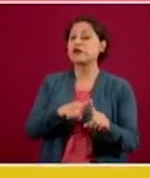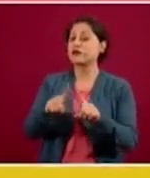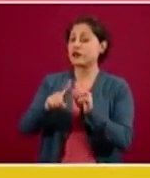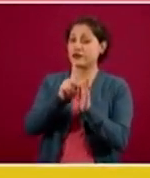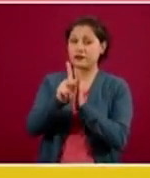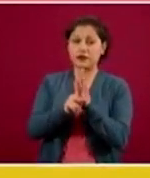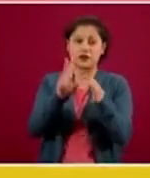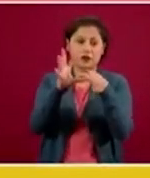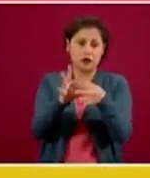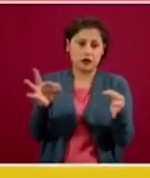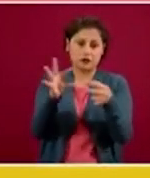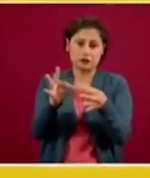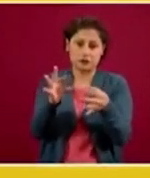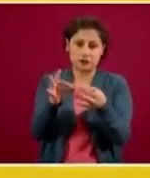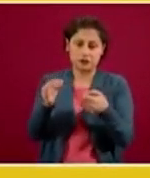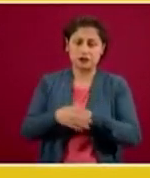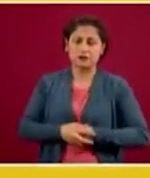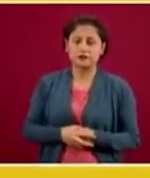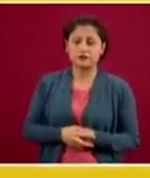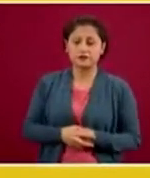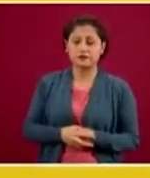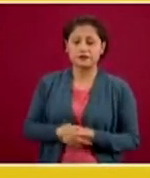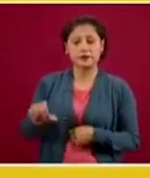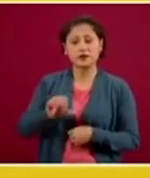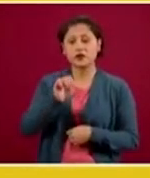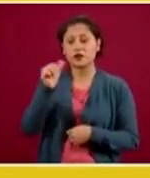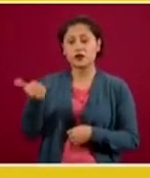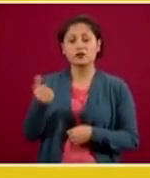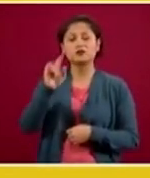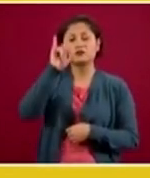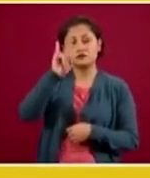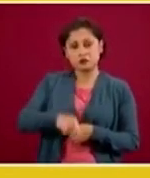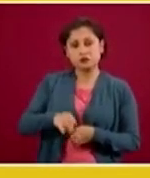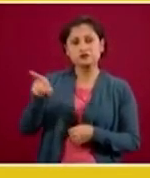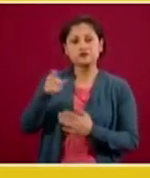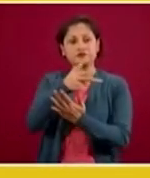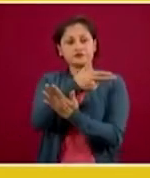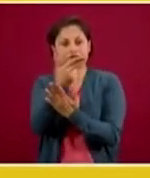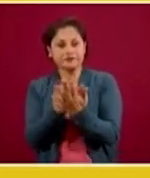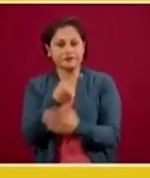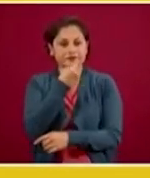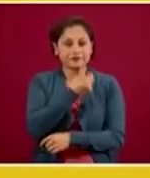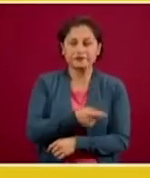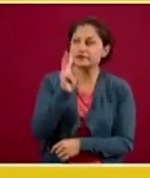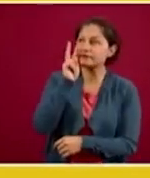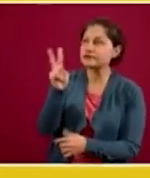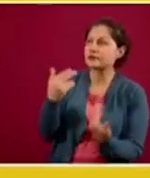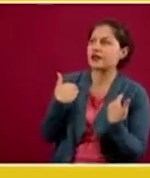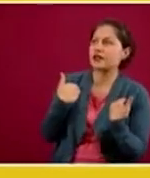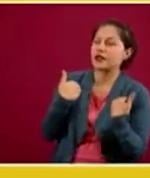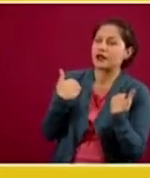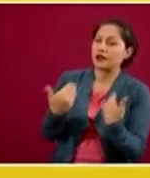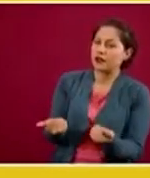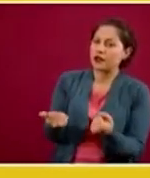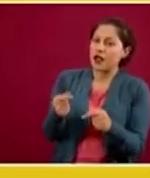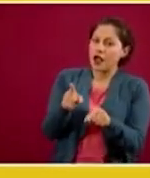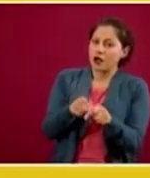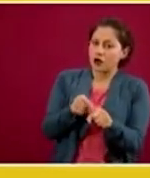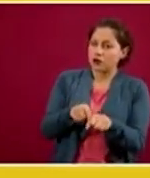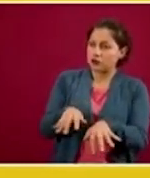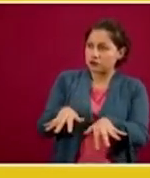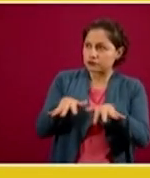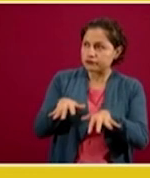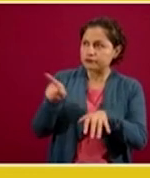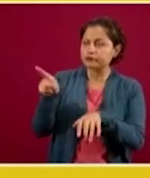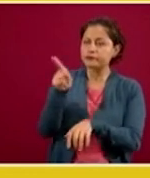abajo. Mensajes, lógicamente, en formatos que ellos puedan entender mucho mejor, que les sean más coloridos, en